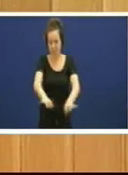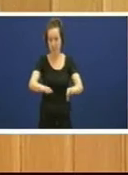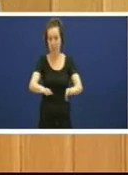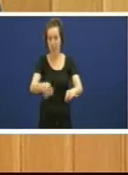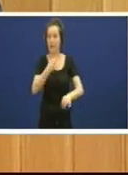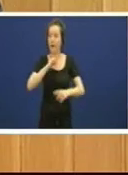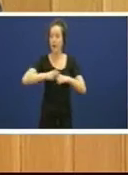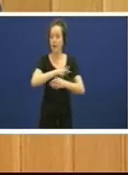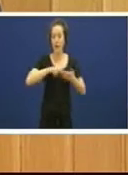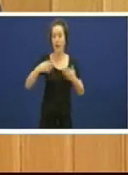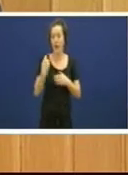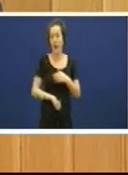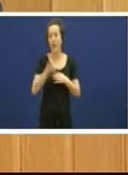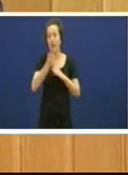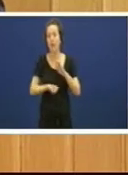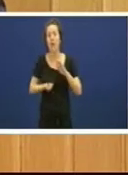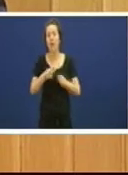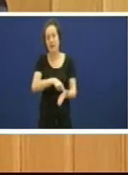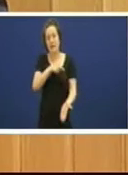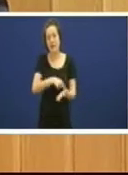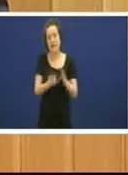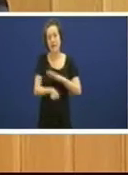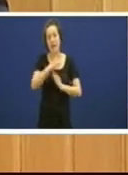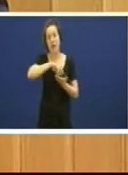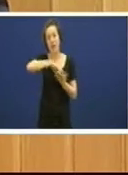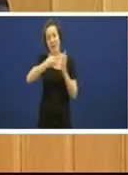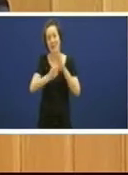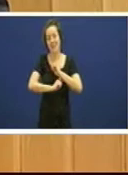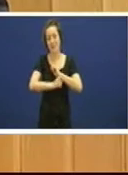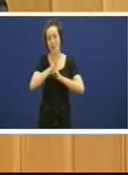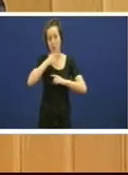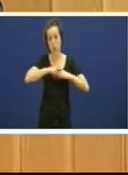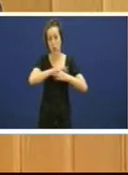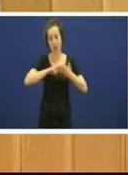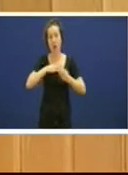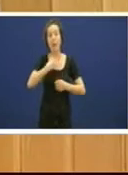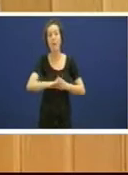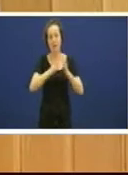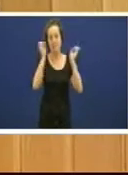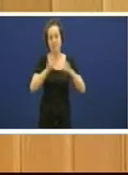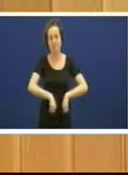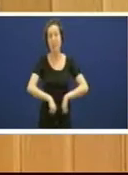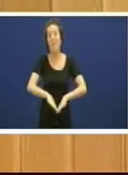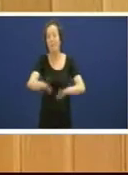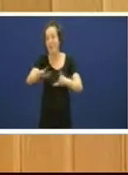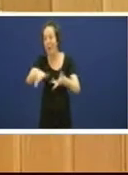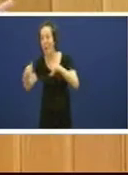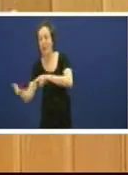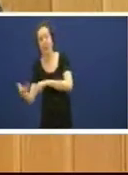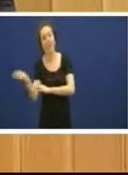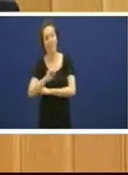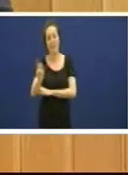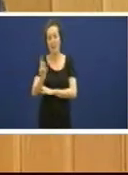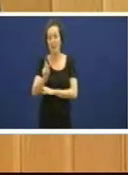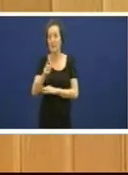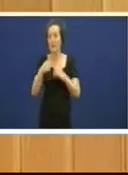elaboración dun plan estratégico que a xunta pode aprobar e pode fiscalizar pero que non executa lembro o que decíamos